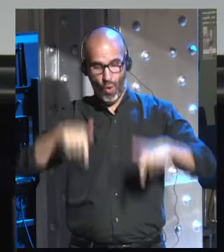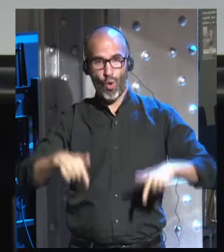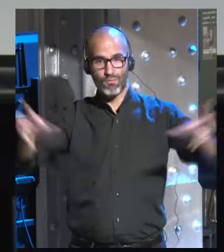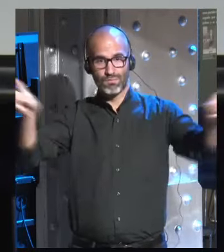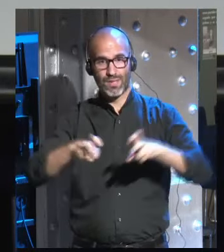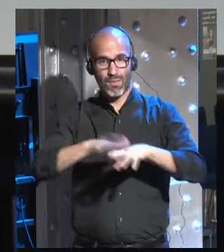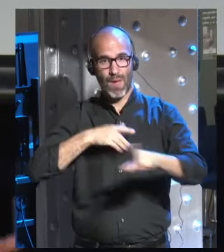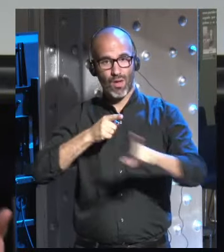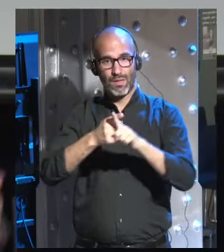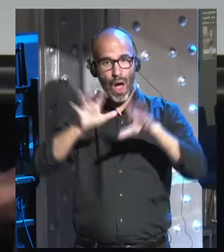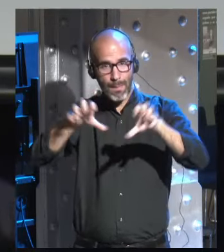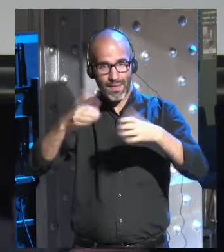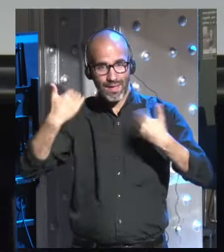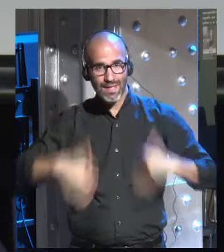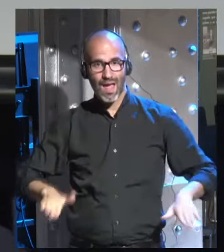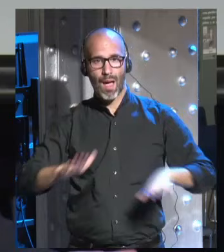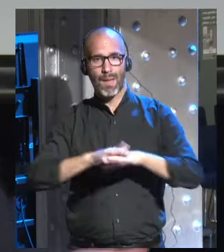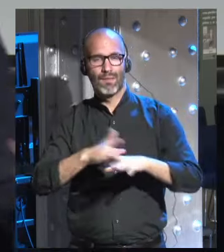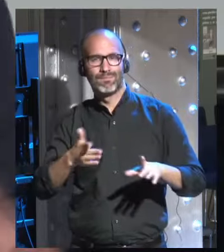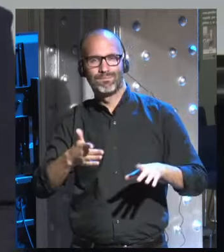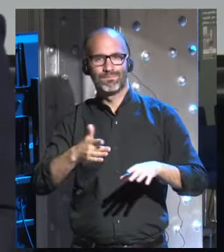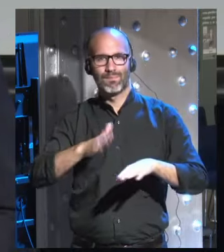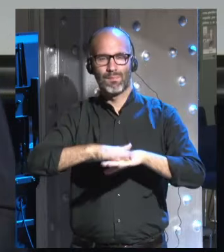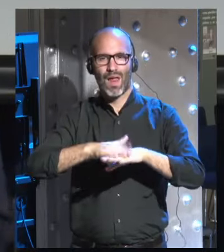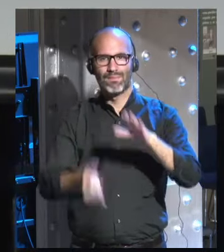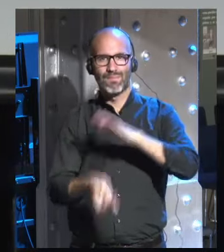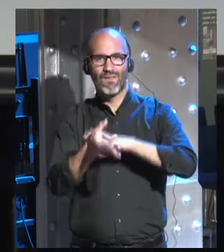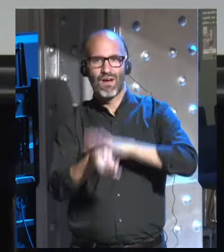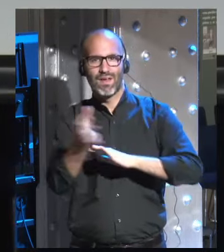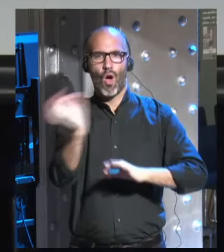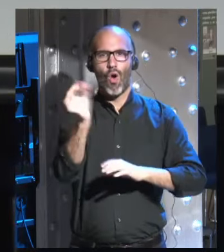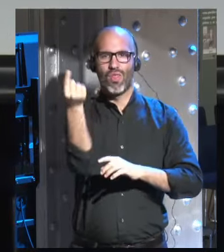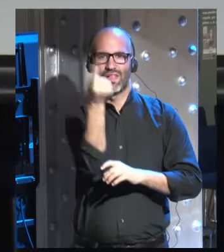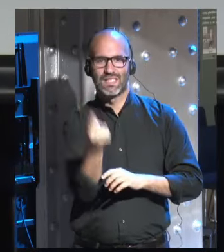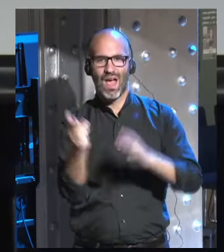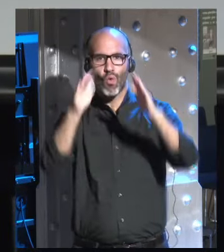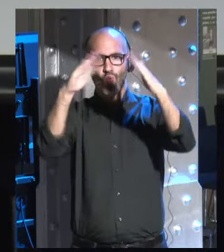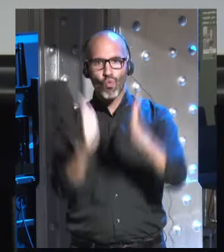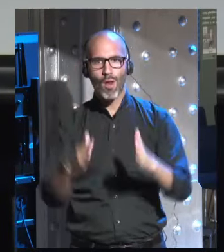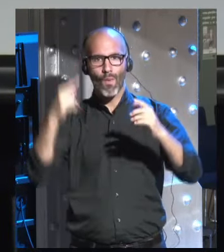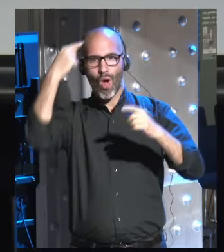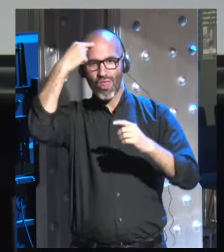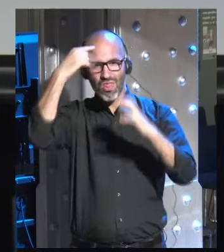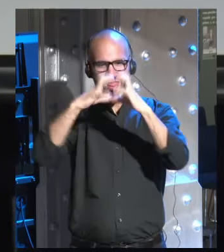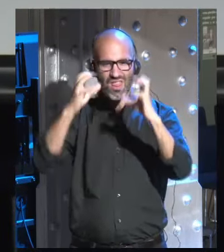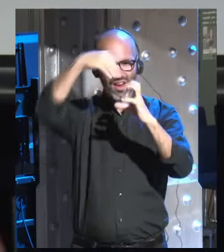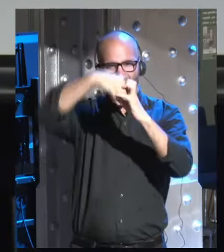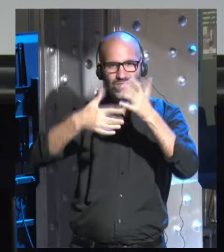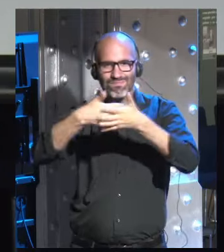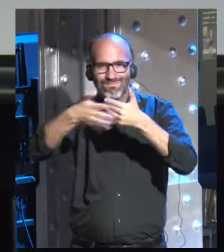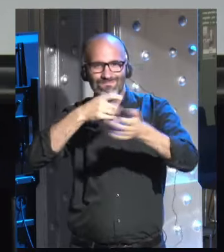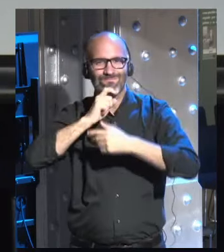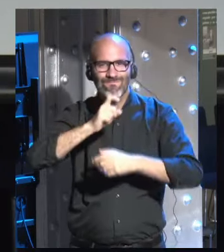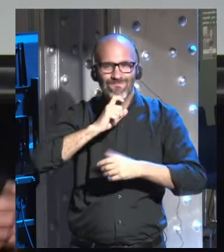aprendiendo, a cómo fabricar, diseñar cuerpos, cerebros, mentes,